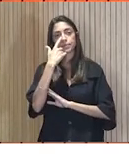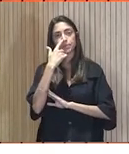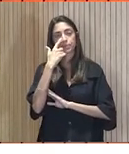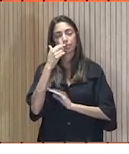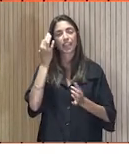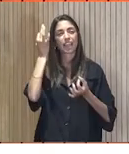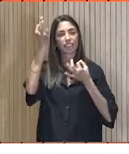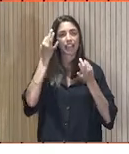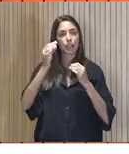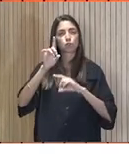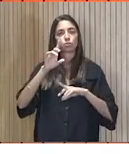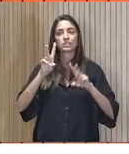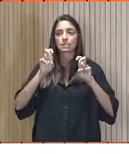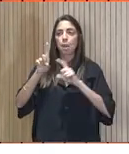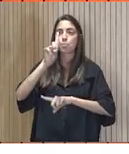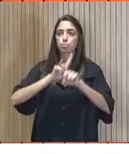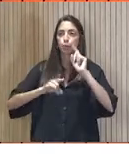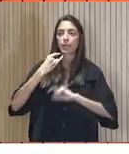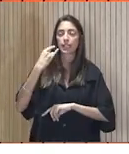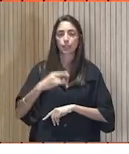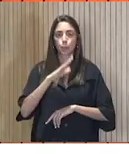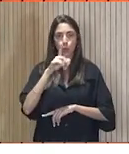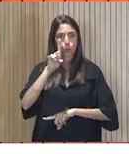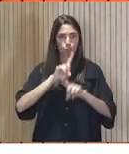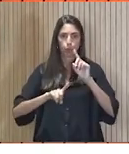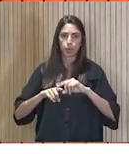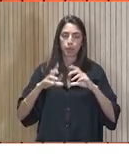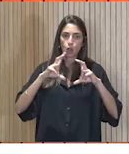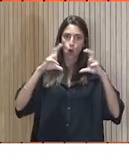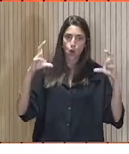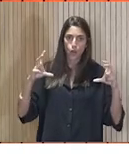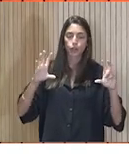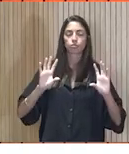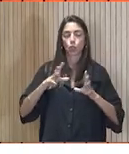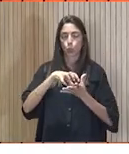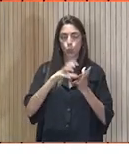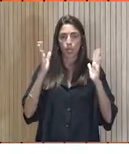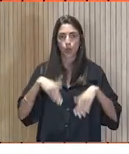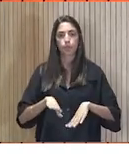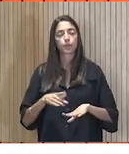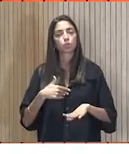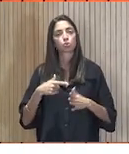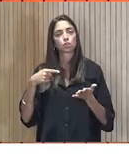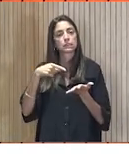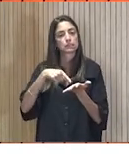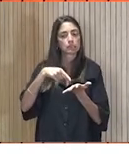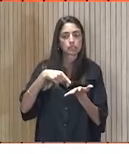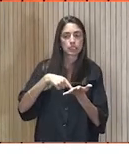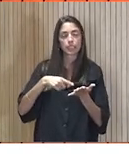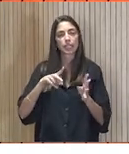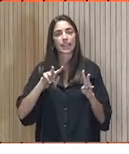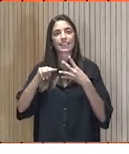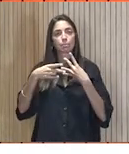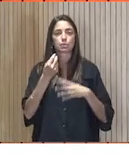sobre el problema de la energía. La energía es un tema complejo, sin duda, pero, contrariamente a lo que se suele acusar, a veces, al sector de poco transparente, yo diría que es